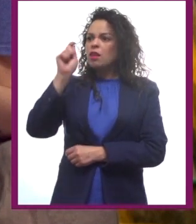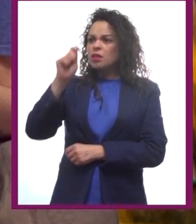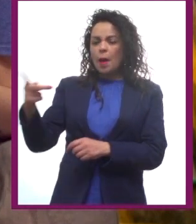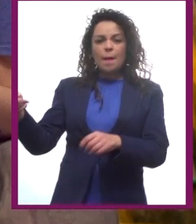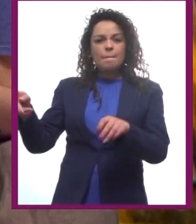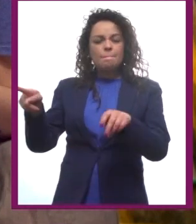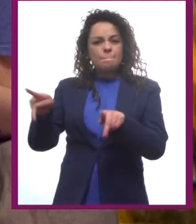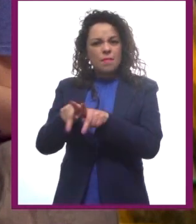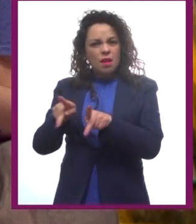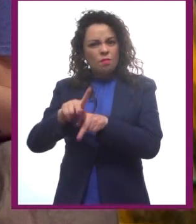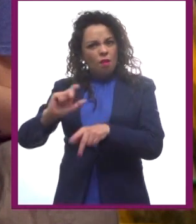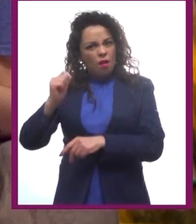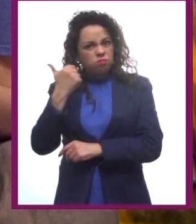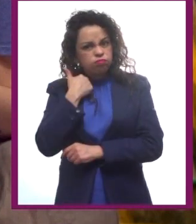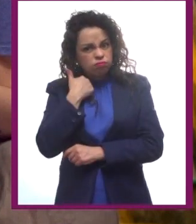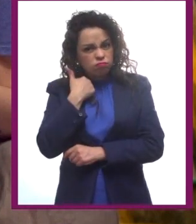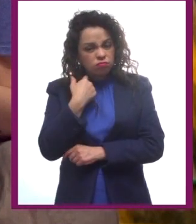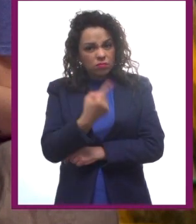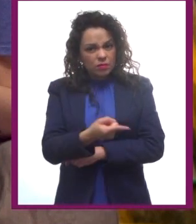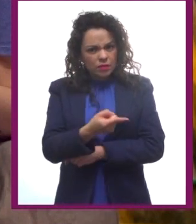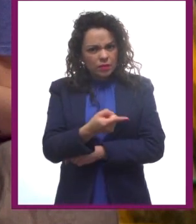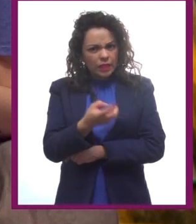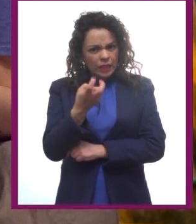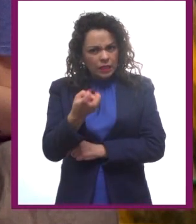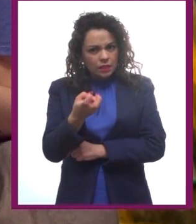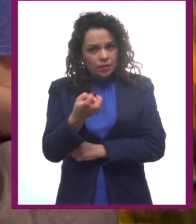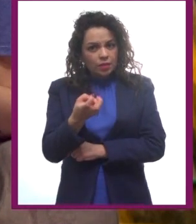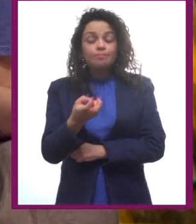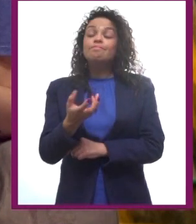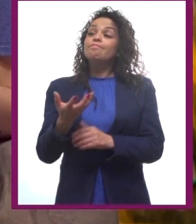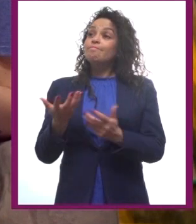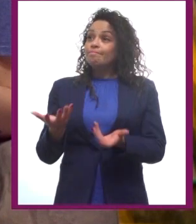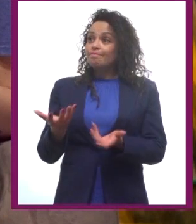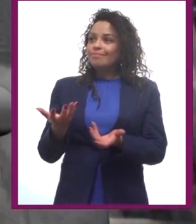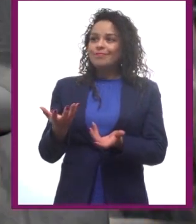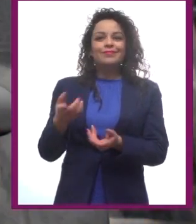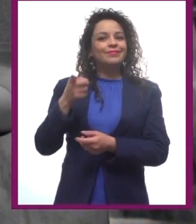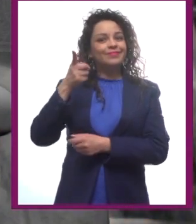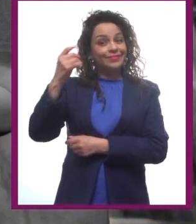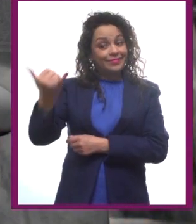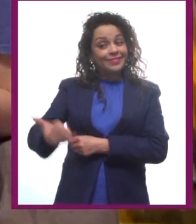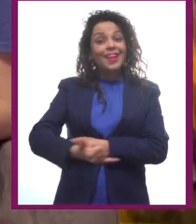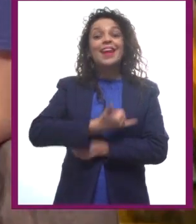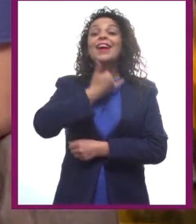Lamento decirle que en esta ocasión está equivocada.